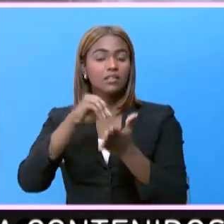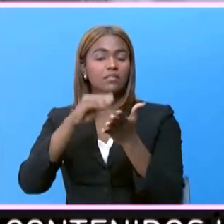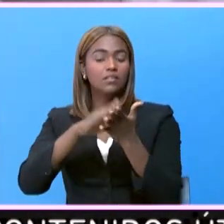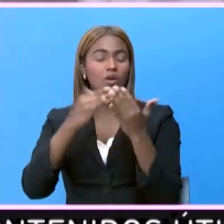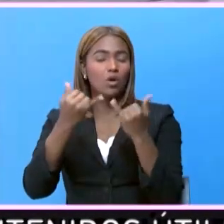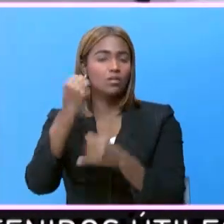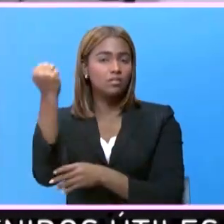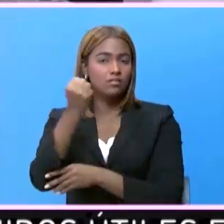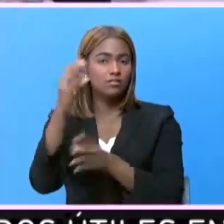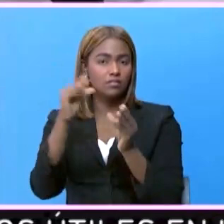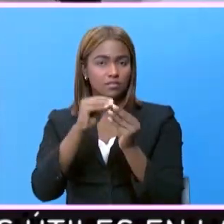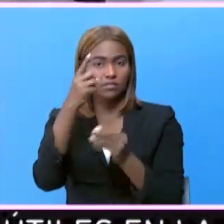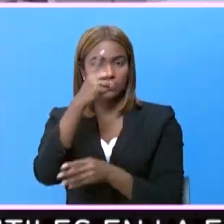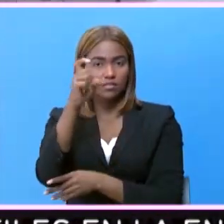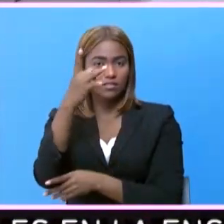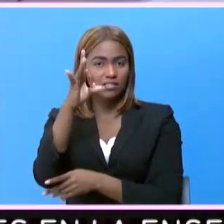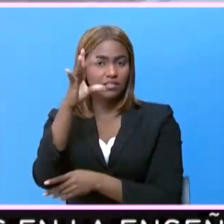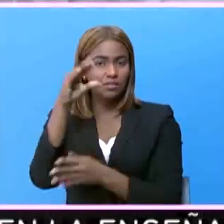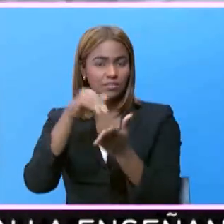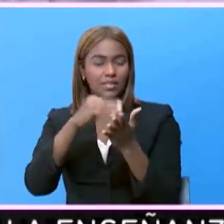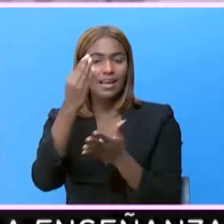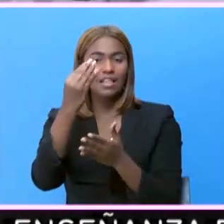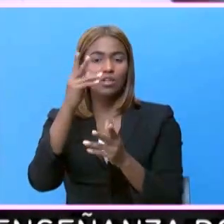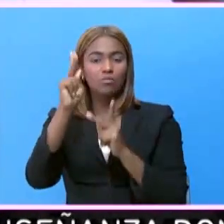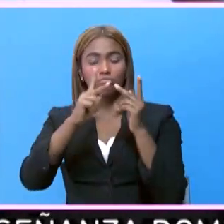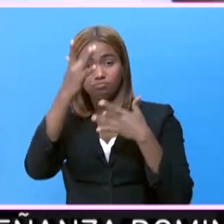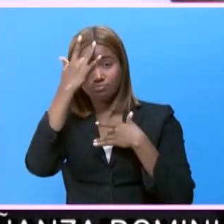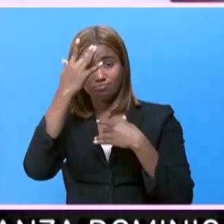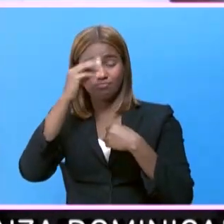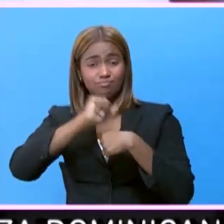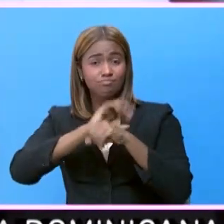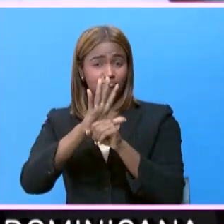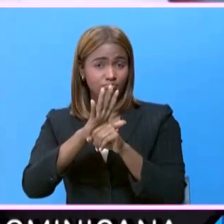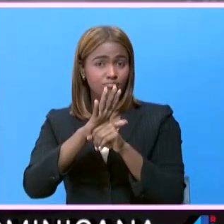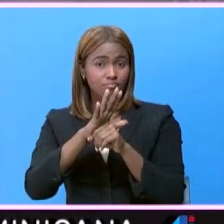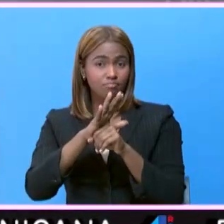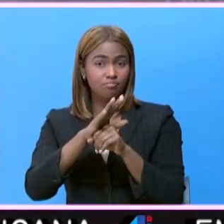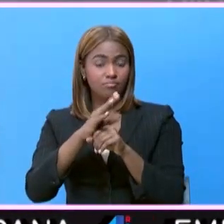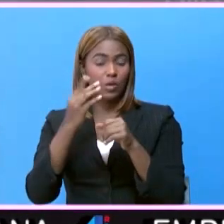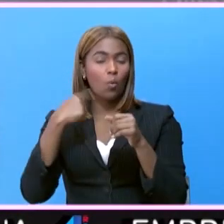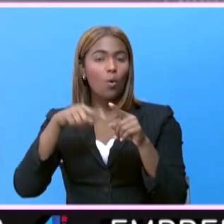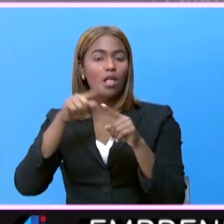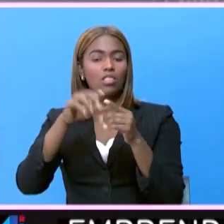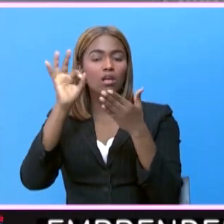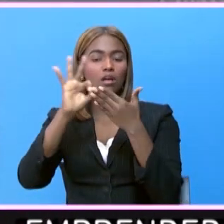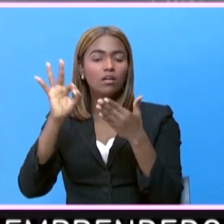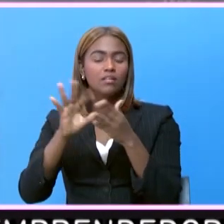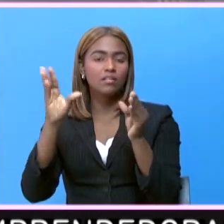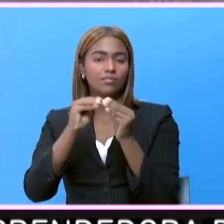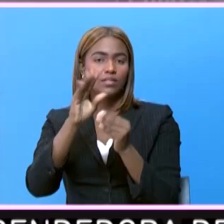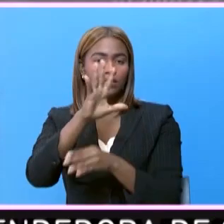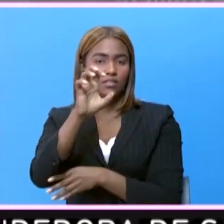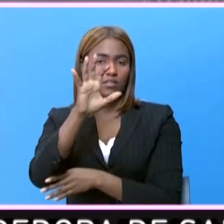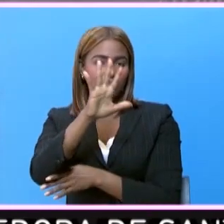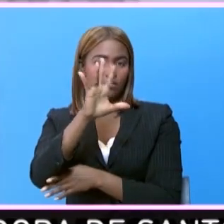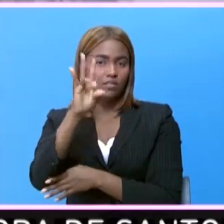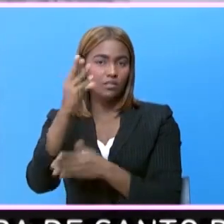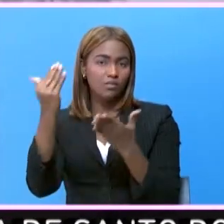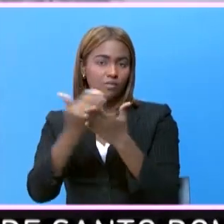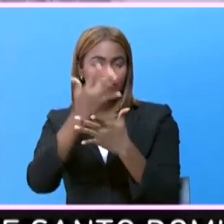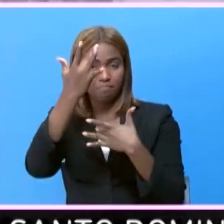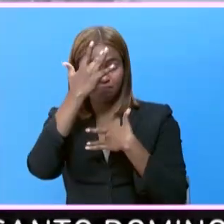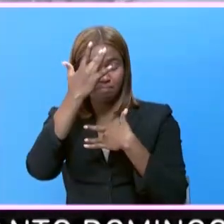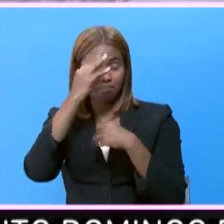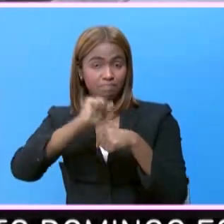este sábado 118.014 casos positivos de COVID-19 tras contabilizar 557 nuevos